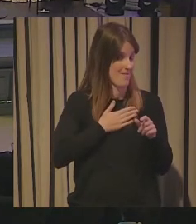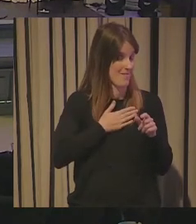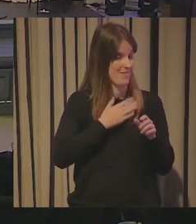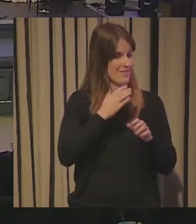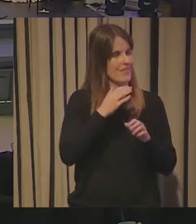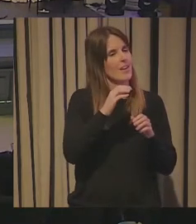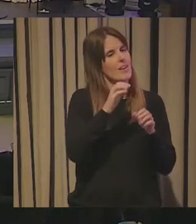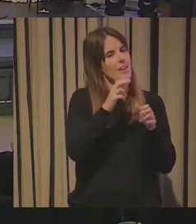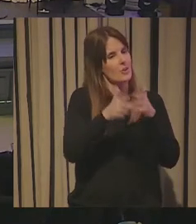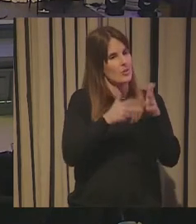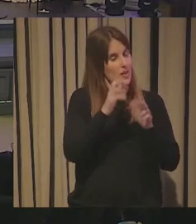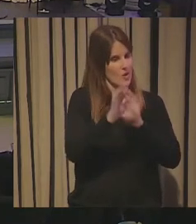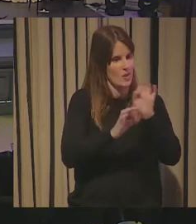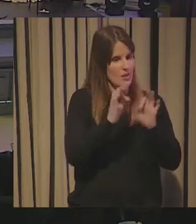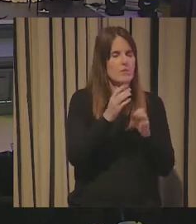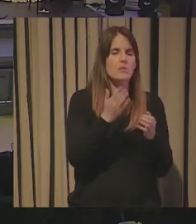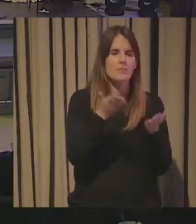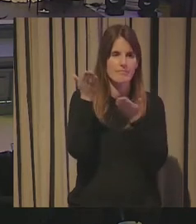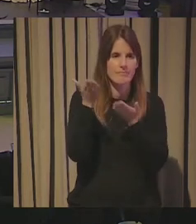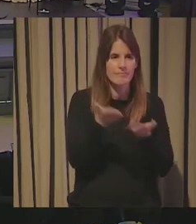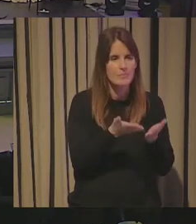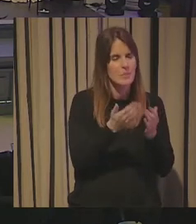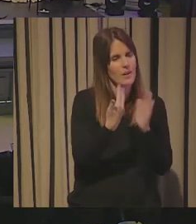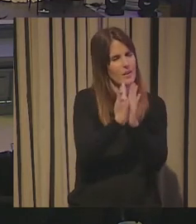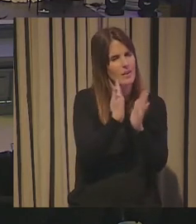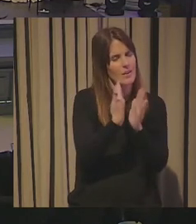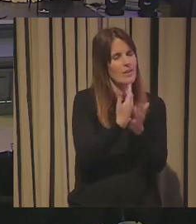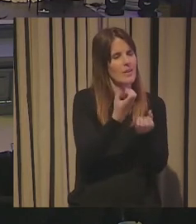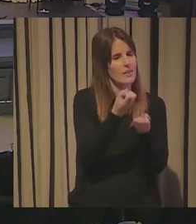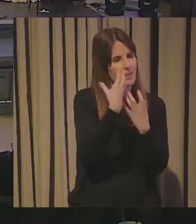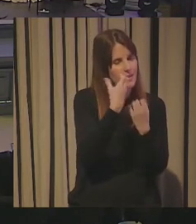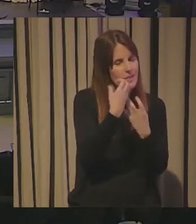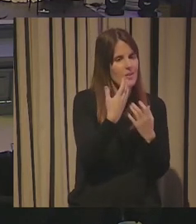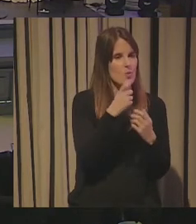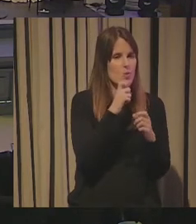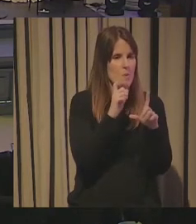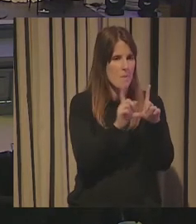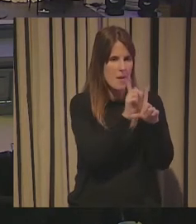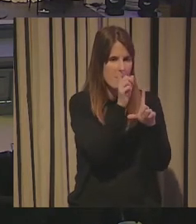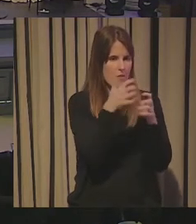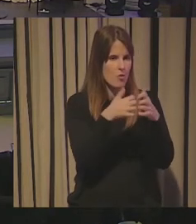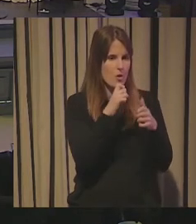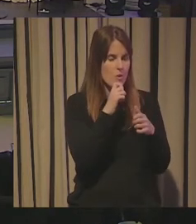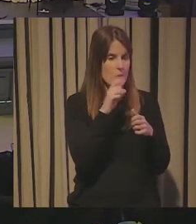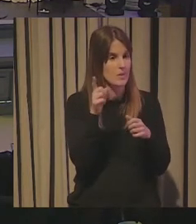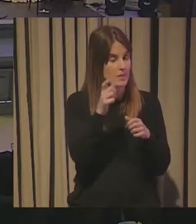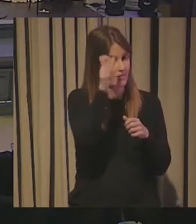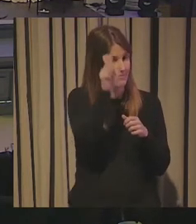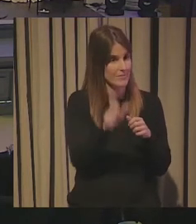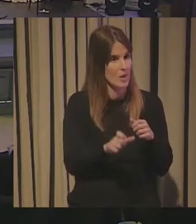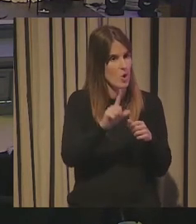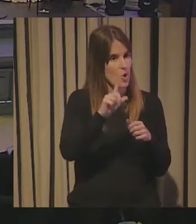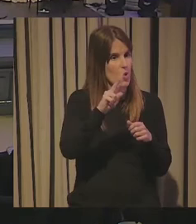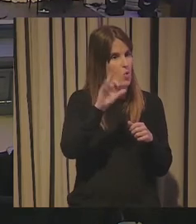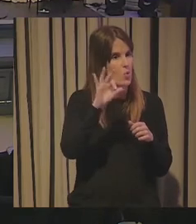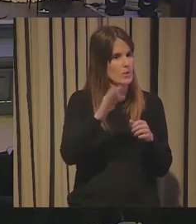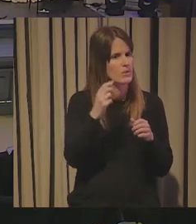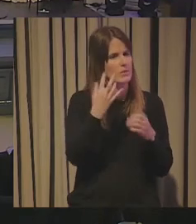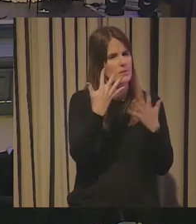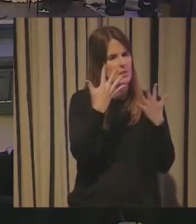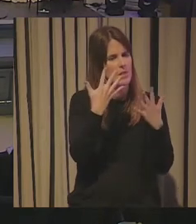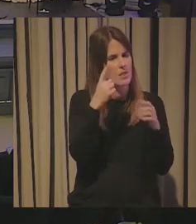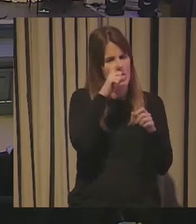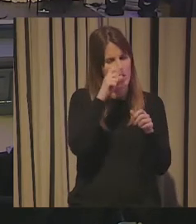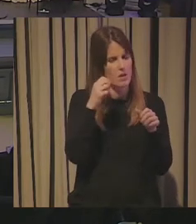Innovasque para contarnos ese mapa de innovación. Luis trabaja desde 2010 en la agencia, siempre ha estado muy conectado